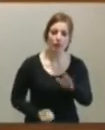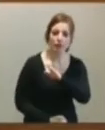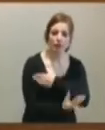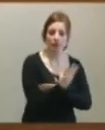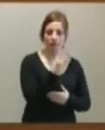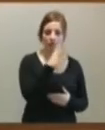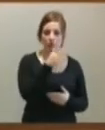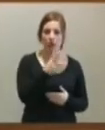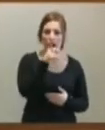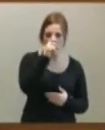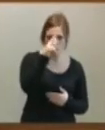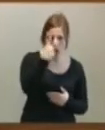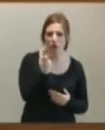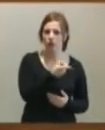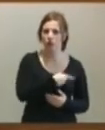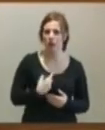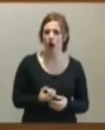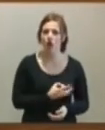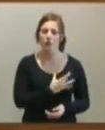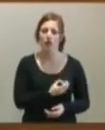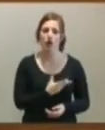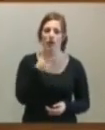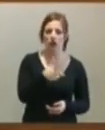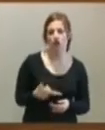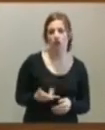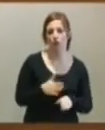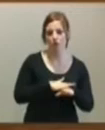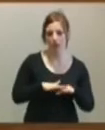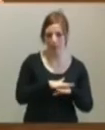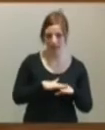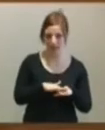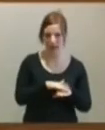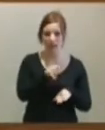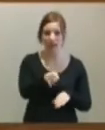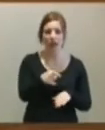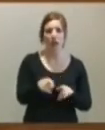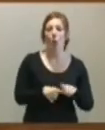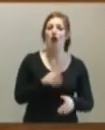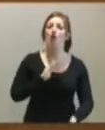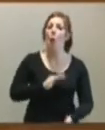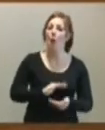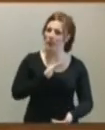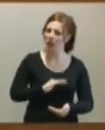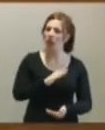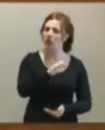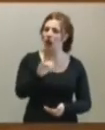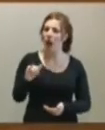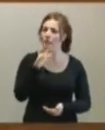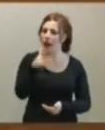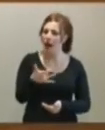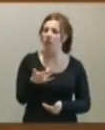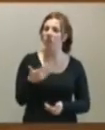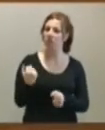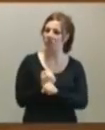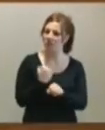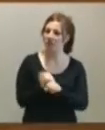Recuerdo que se llamaba la Comisión de Derechos Fundamentales, donde tenía competencias para muchas de las actividades que realiza